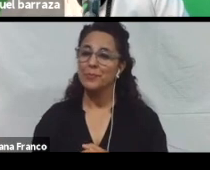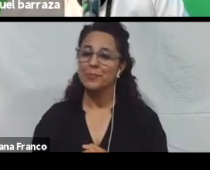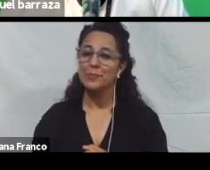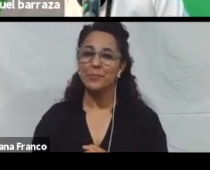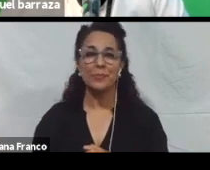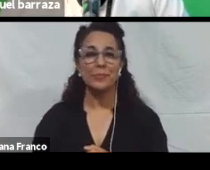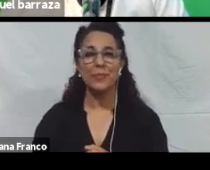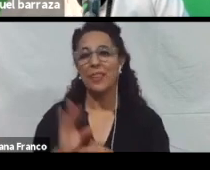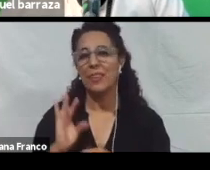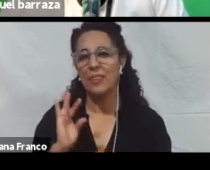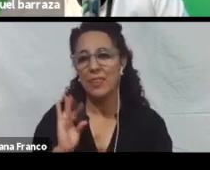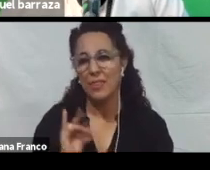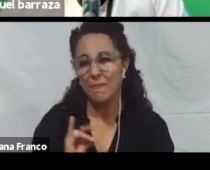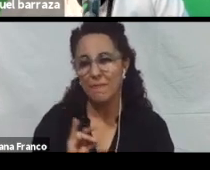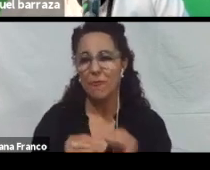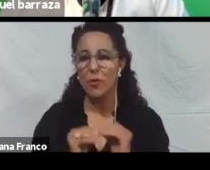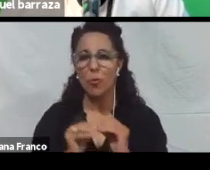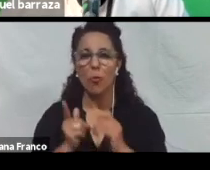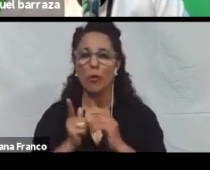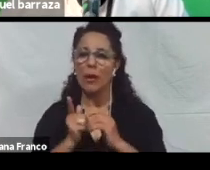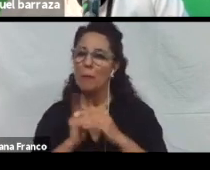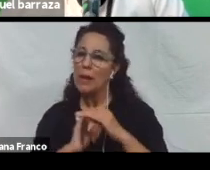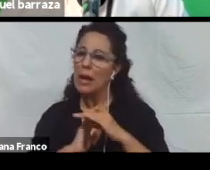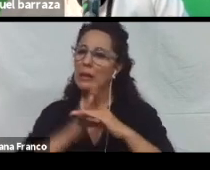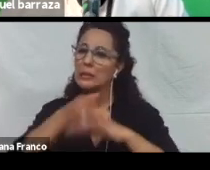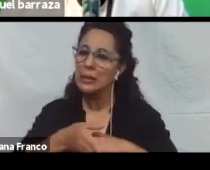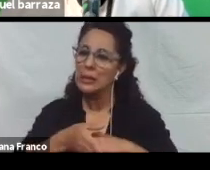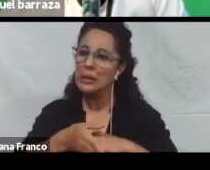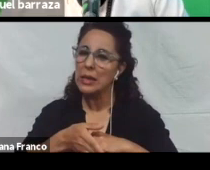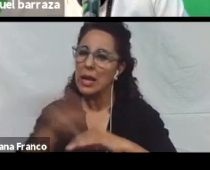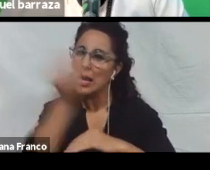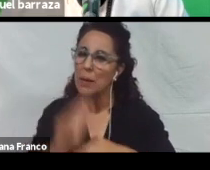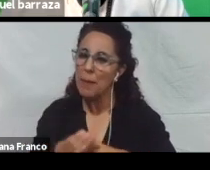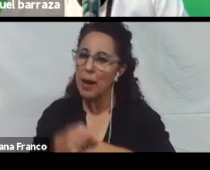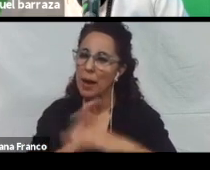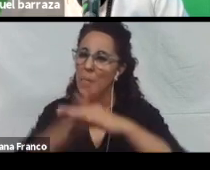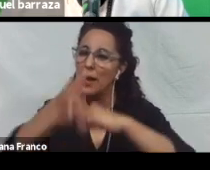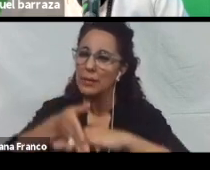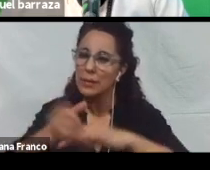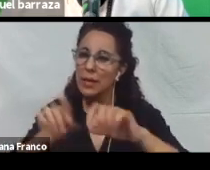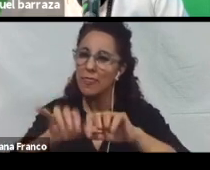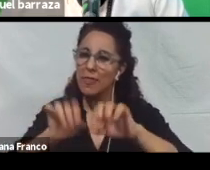Dificultades para acceder al contenido de texto o imagen. En un documento digital.